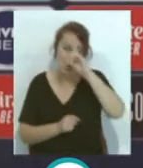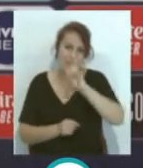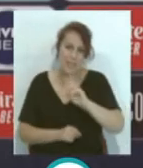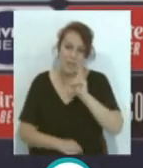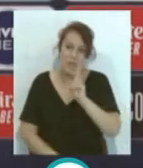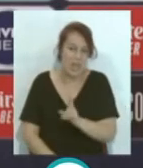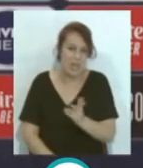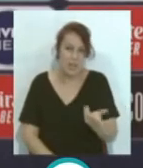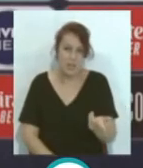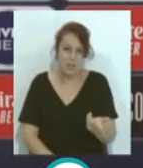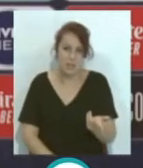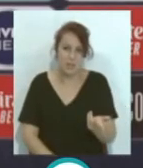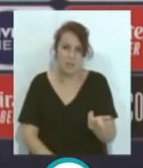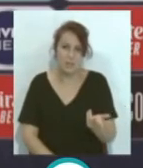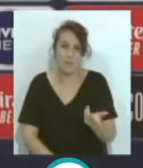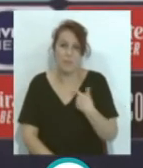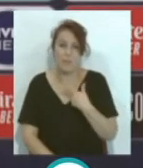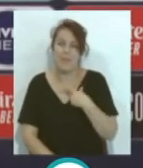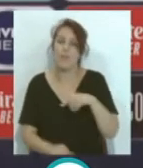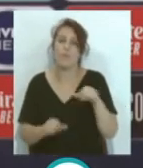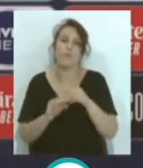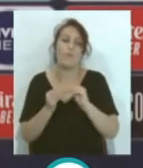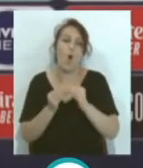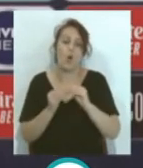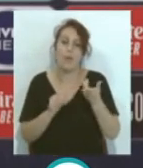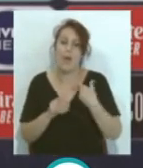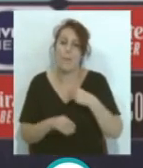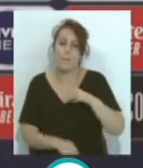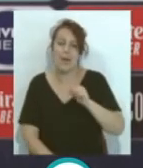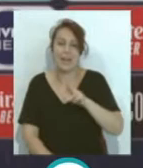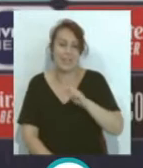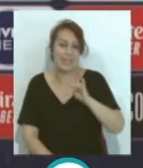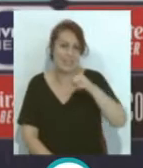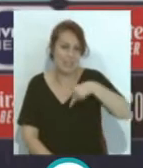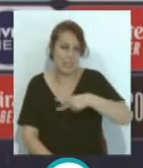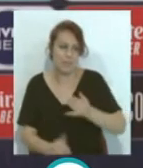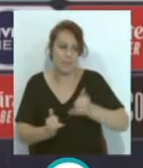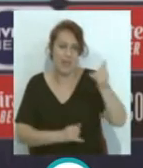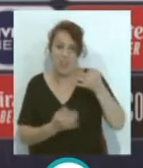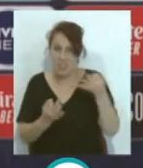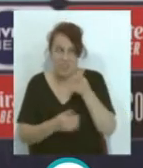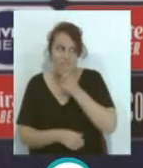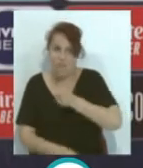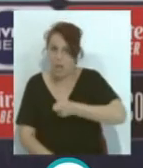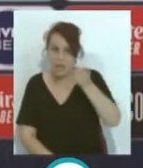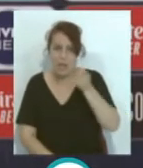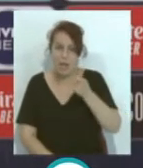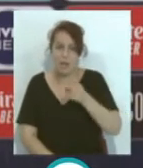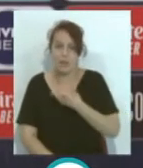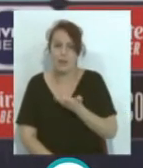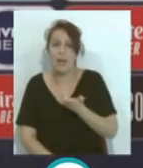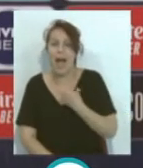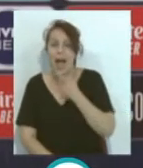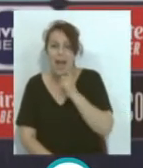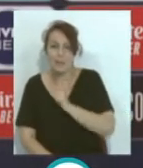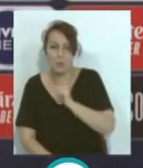...ver... ...y... ...en la manera... ...como ha tirado... Martín... tiene que ser falta... ...ni el árbitro...